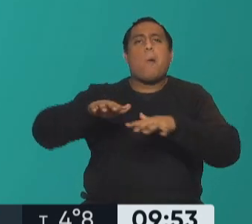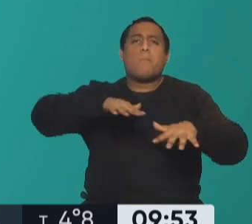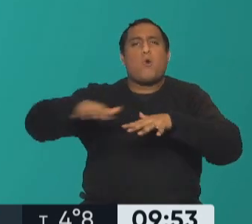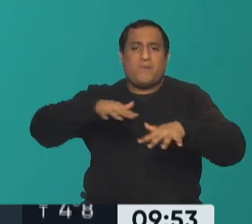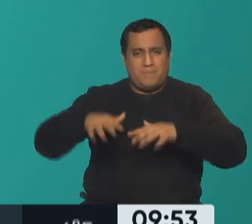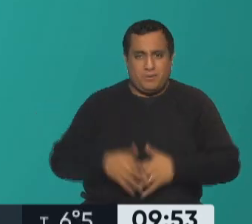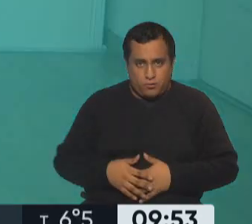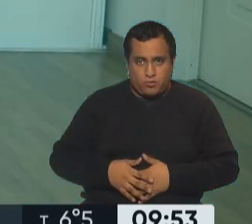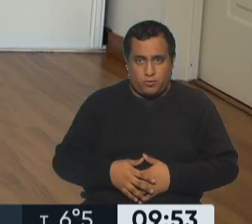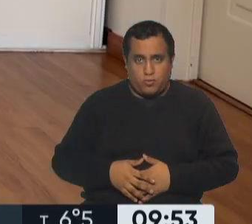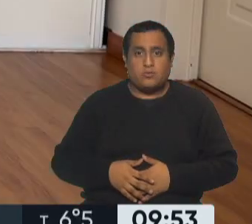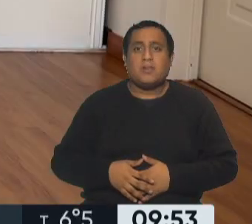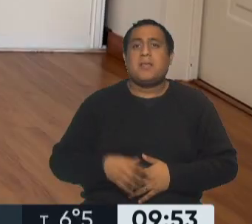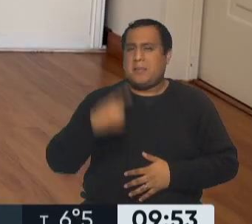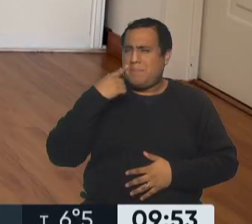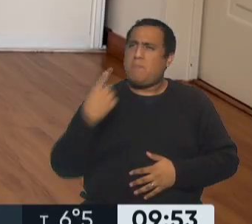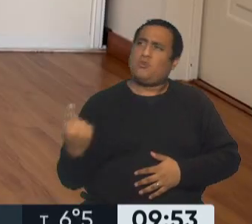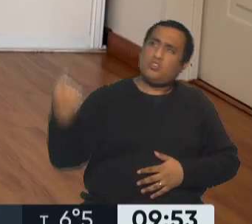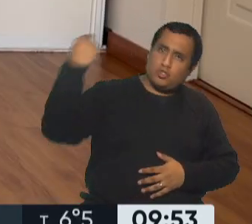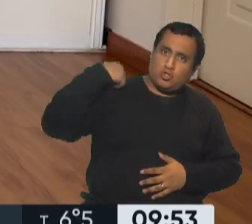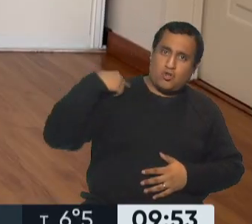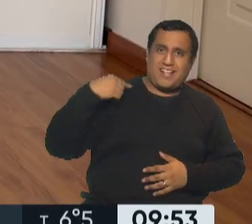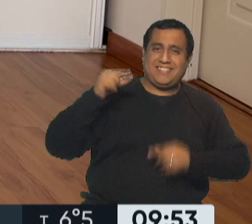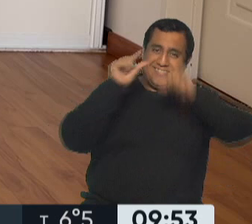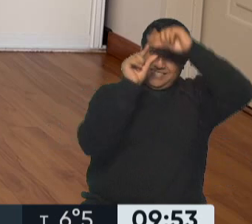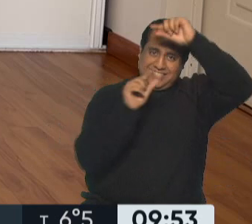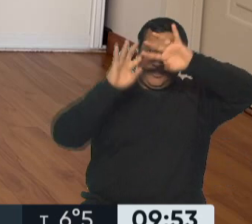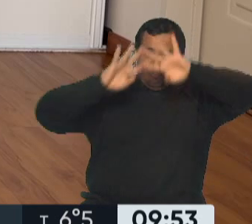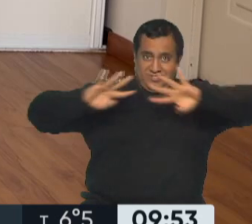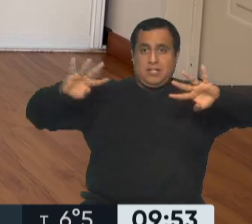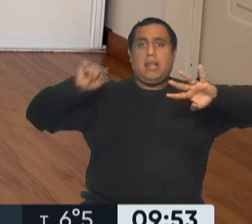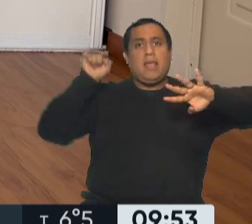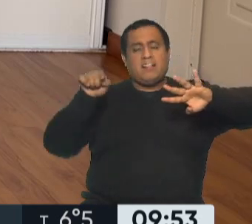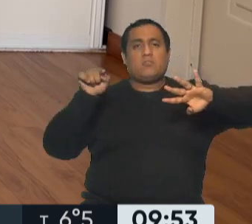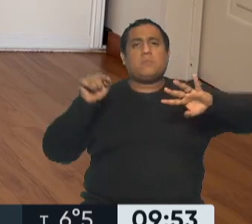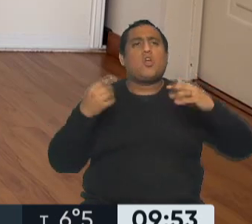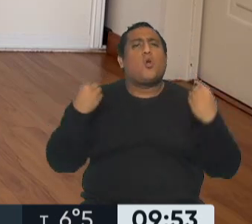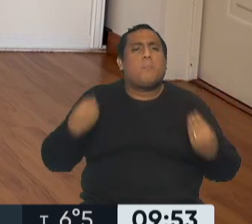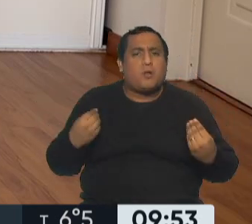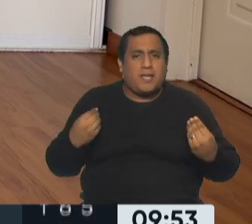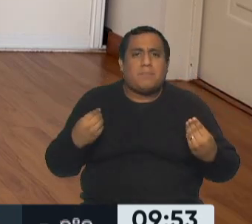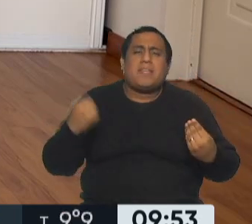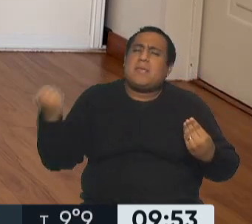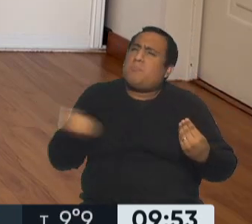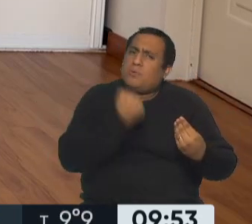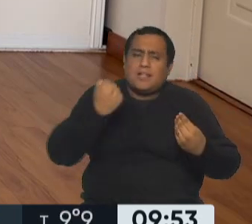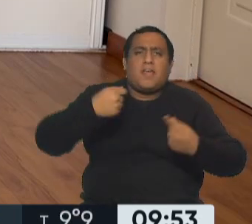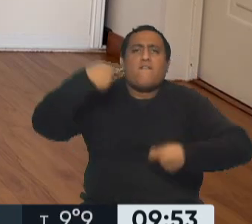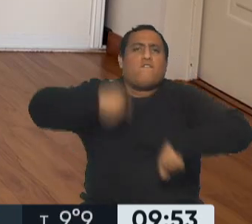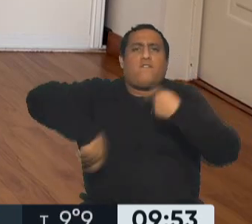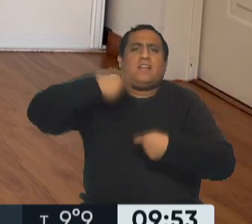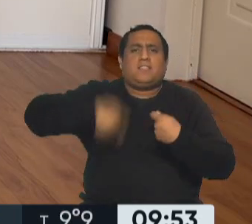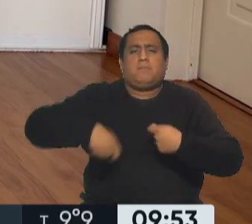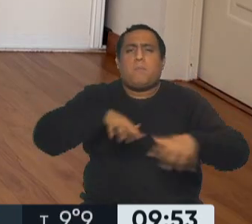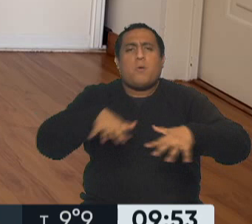segmentos que tiene menor movilidad y es importante que se mantenga con buen movimiento y flexibilidad para no